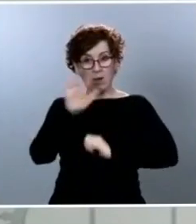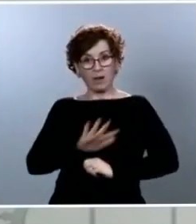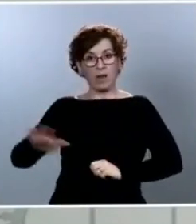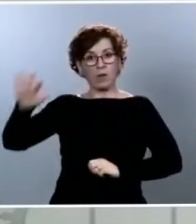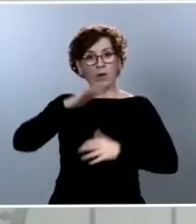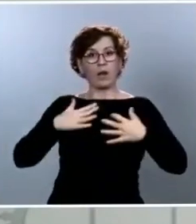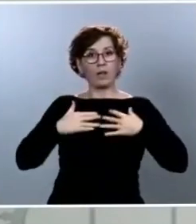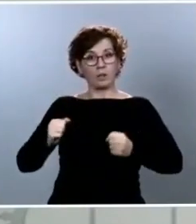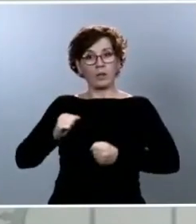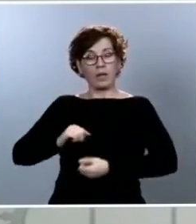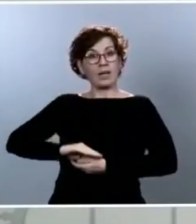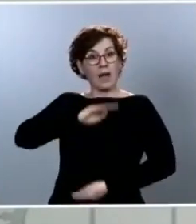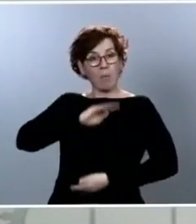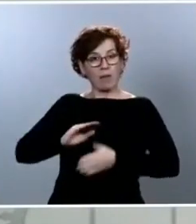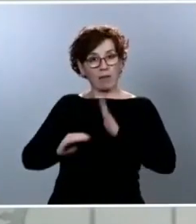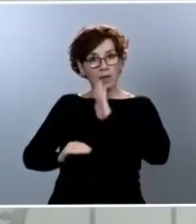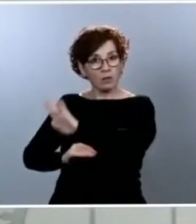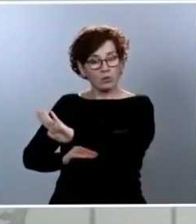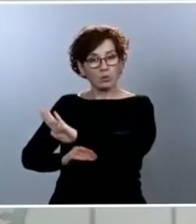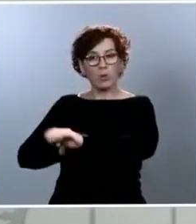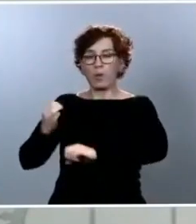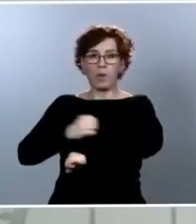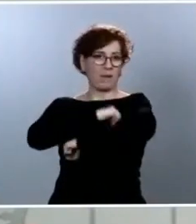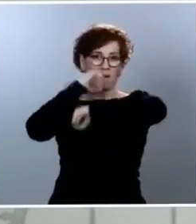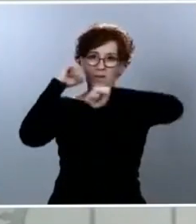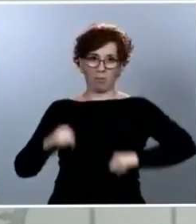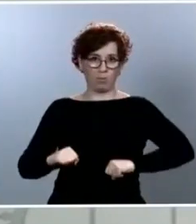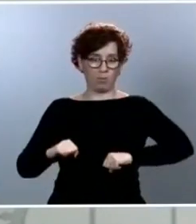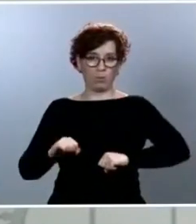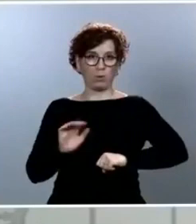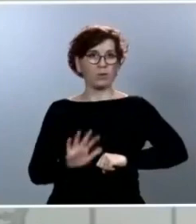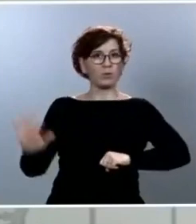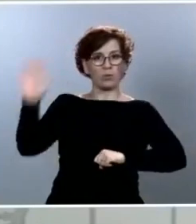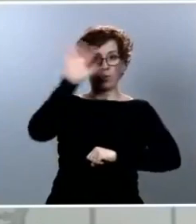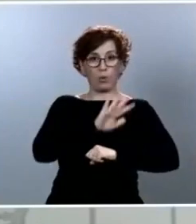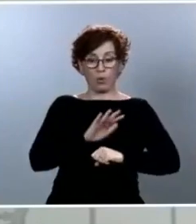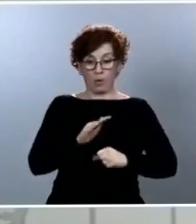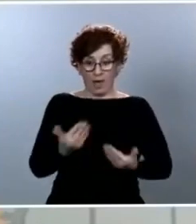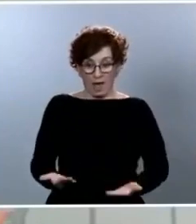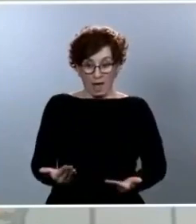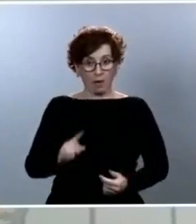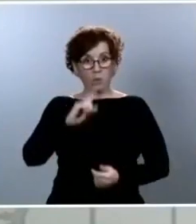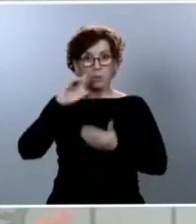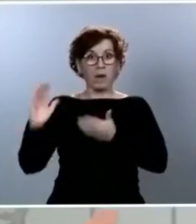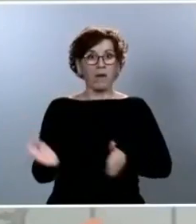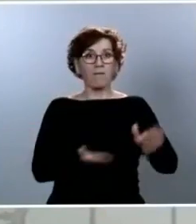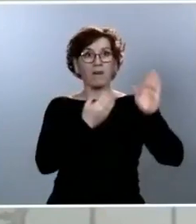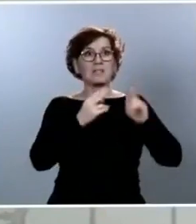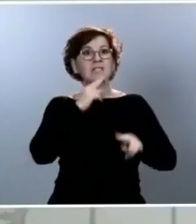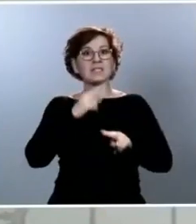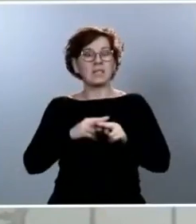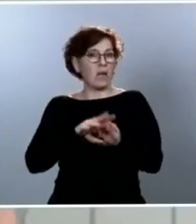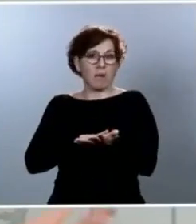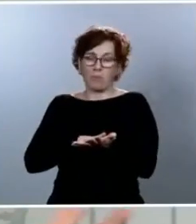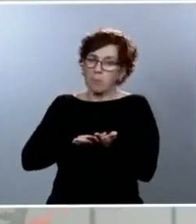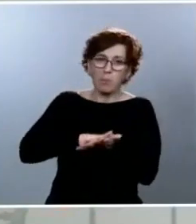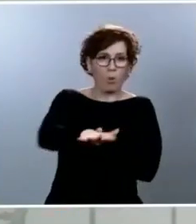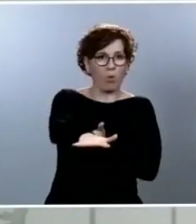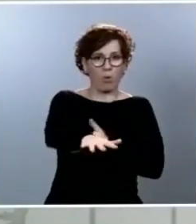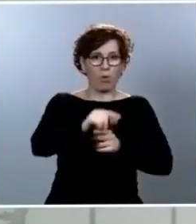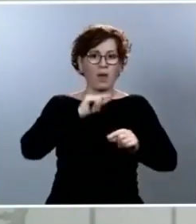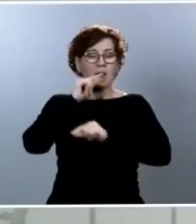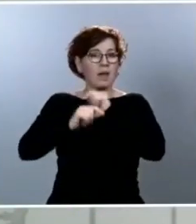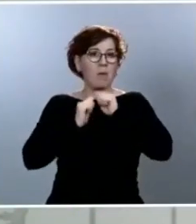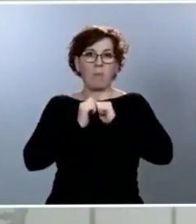uno de los territorios. Lo que hemos sufrido en esta primera ola ha sido una invasión del virus. Una invasión en el conjunto del país, pero también en el